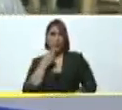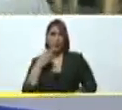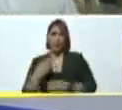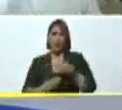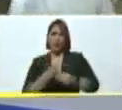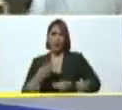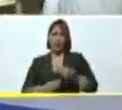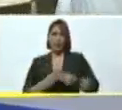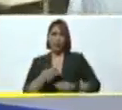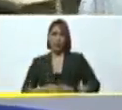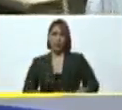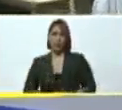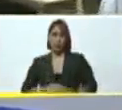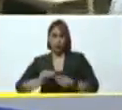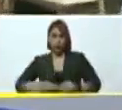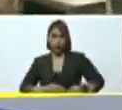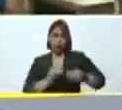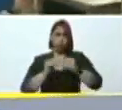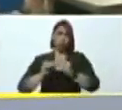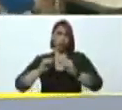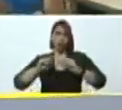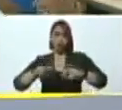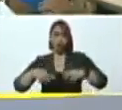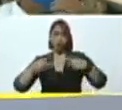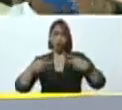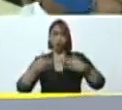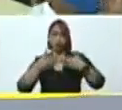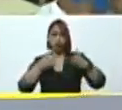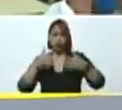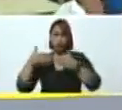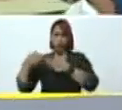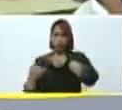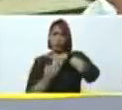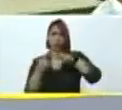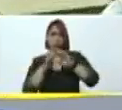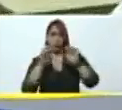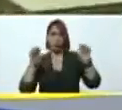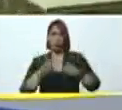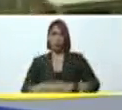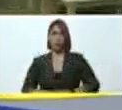haciendo por rehabilitar las instituciones educativas.